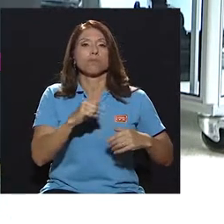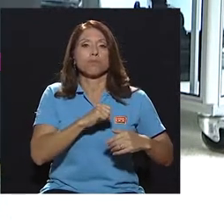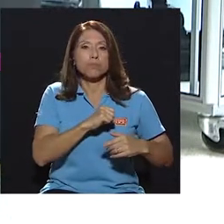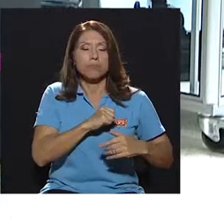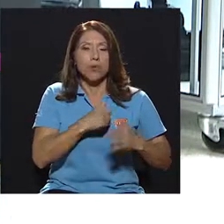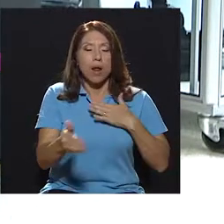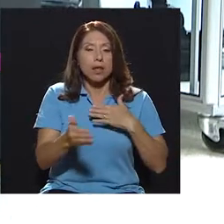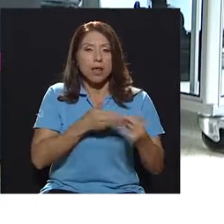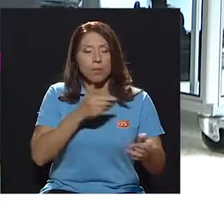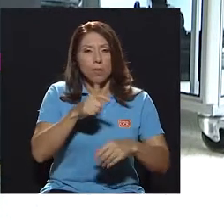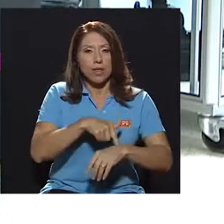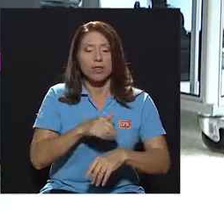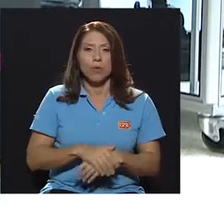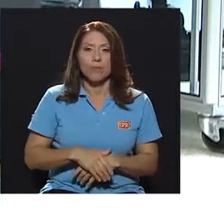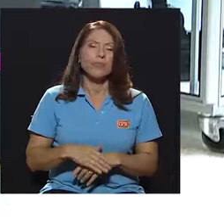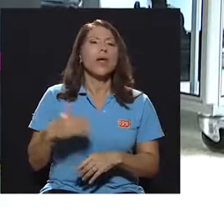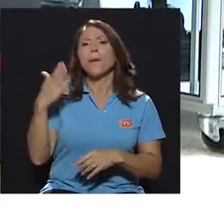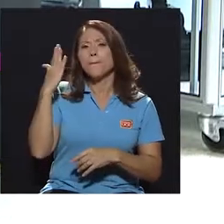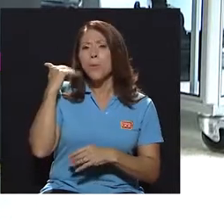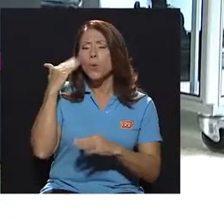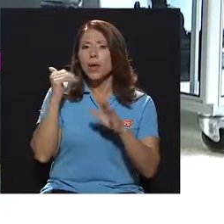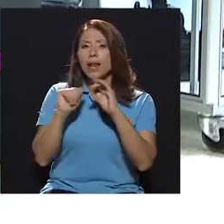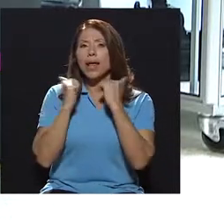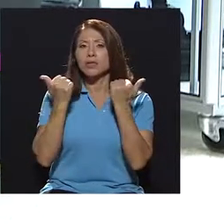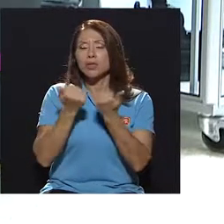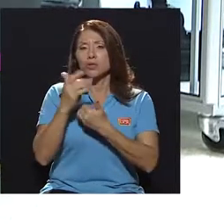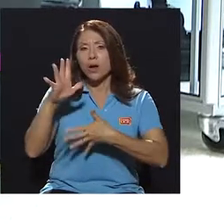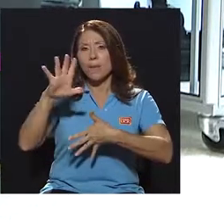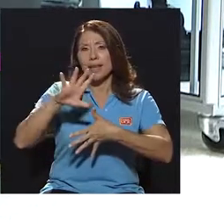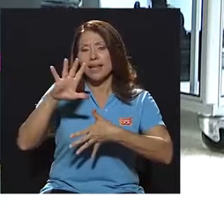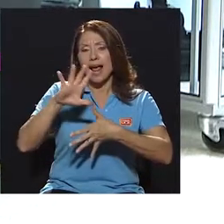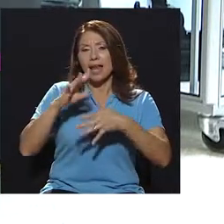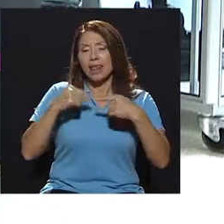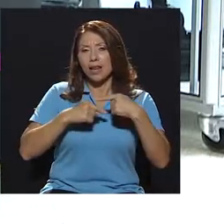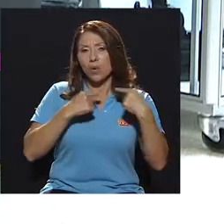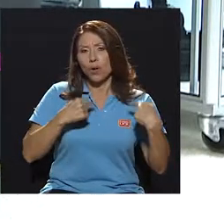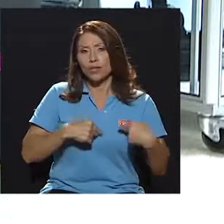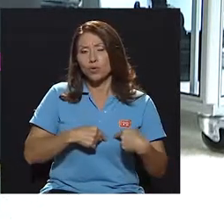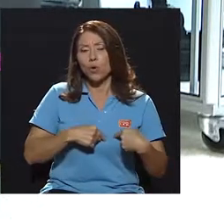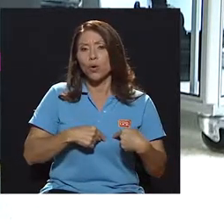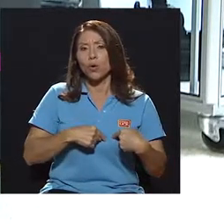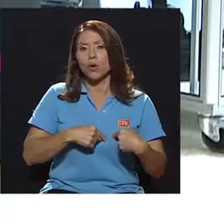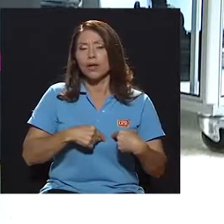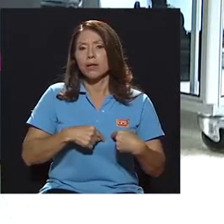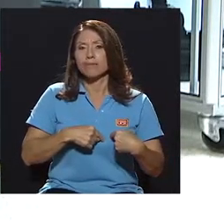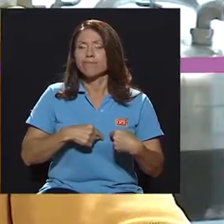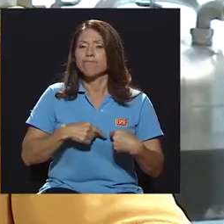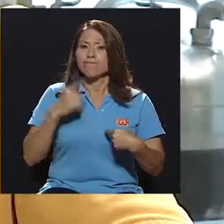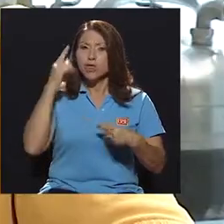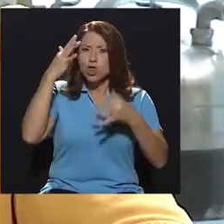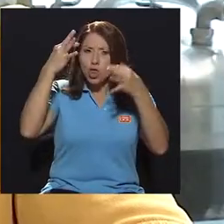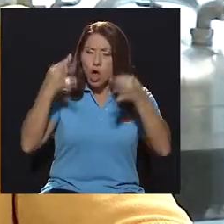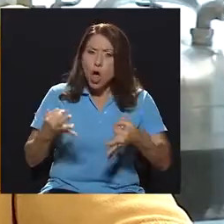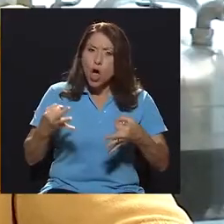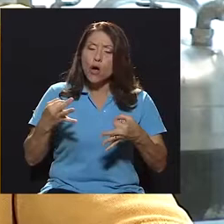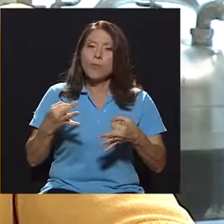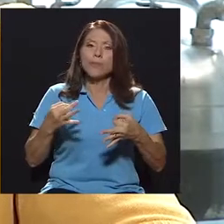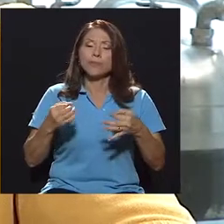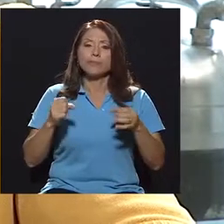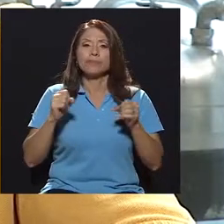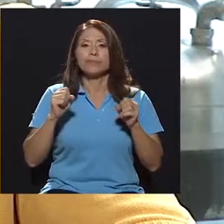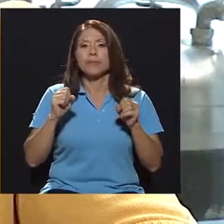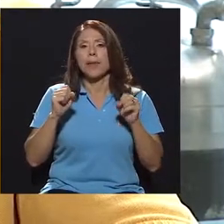Johnny, ¿por qué la Asociación Americana del Corazón toma esta decisión de poder